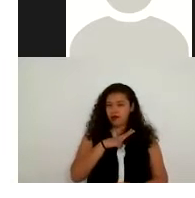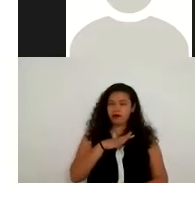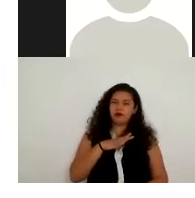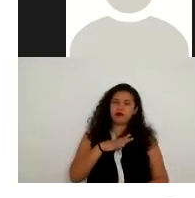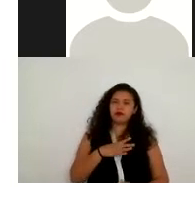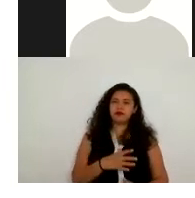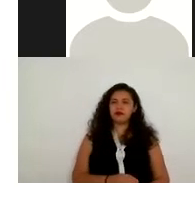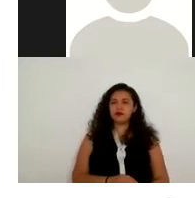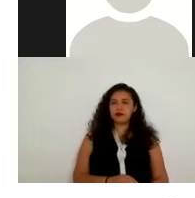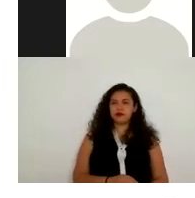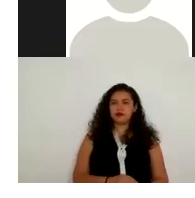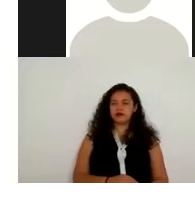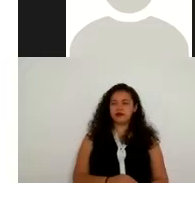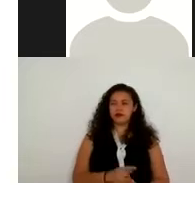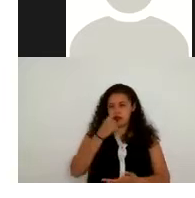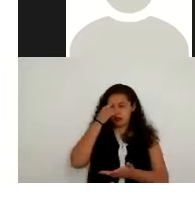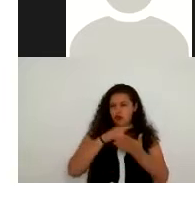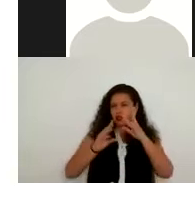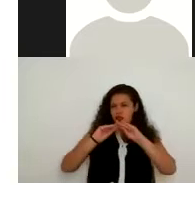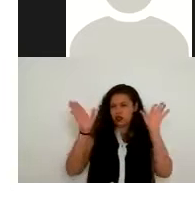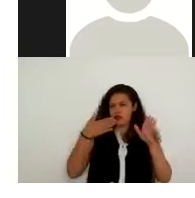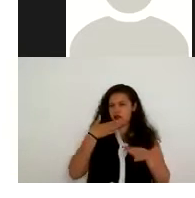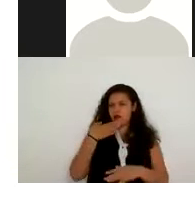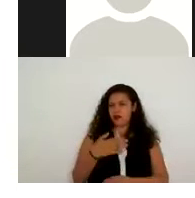me parece que es muy claro el tema del licitud